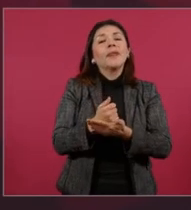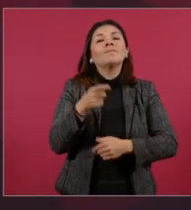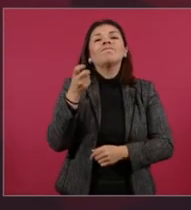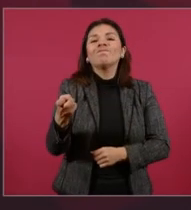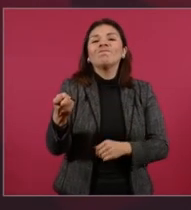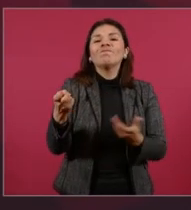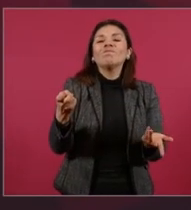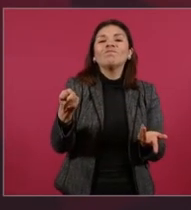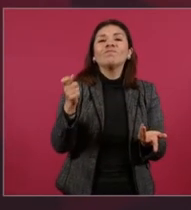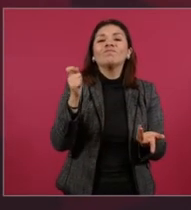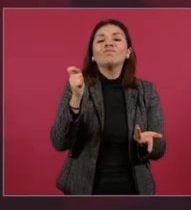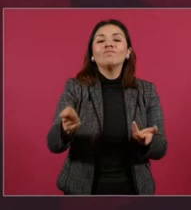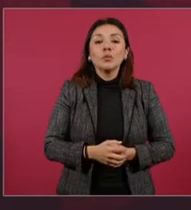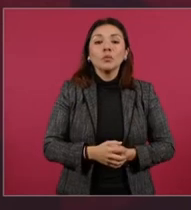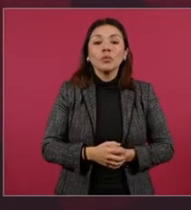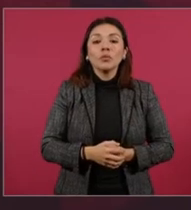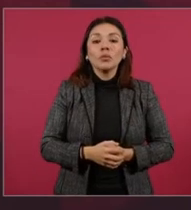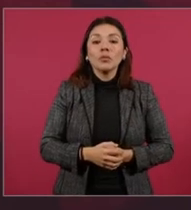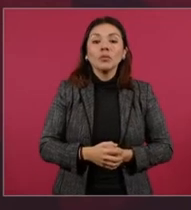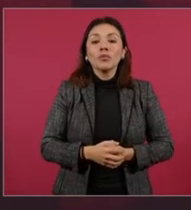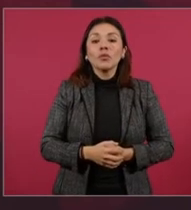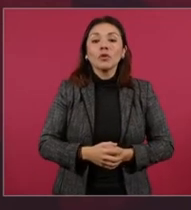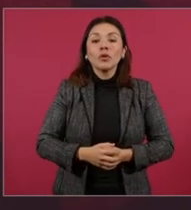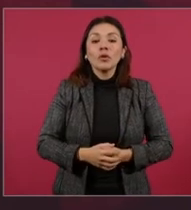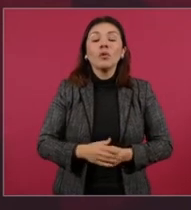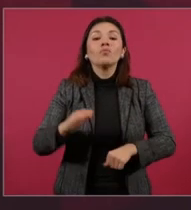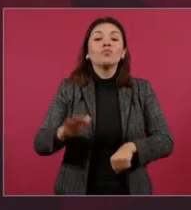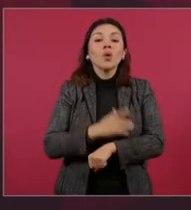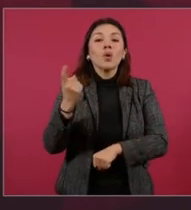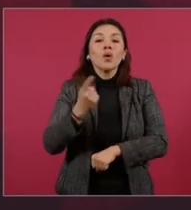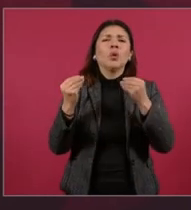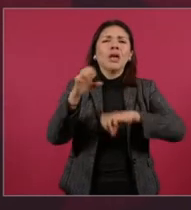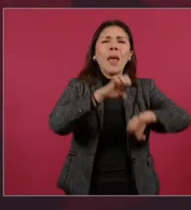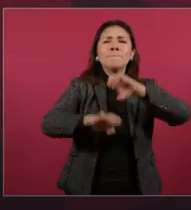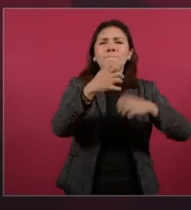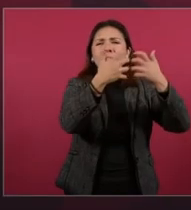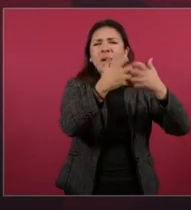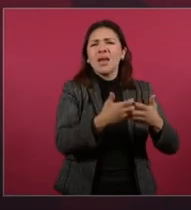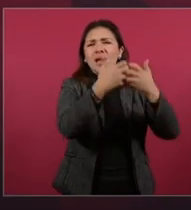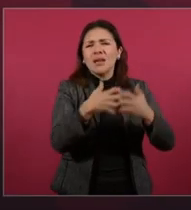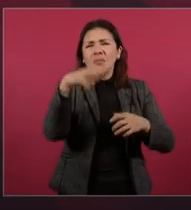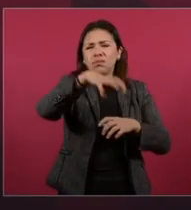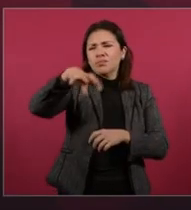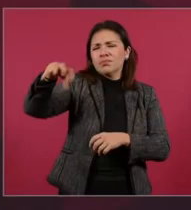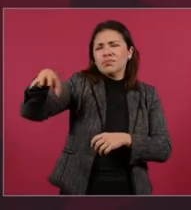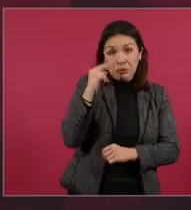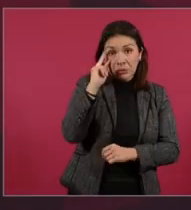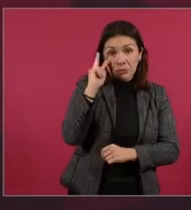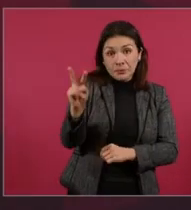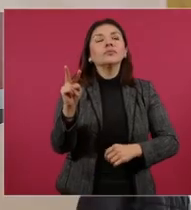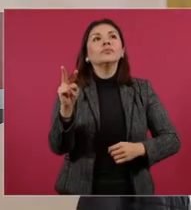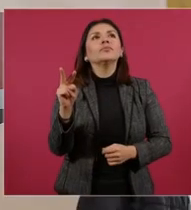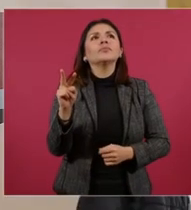ver con la presencia de muchas empresas. Últimamente he estado viendo